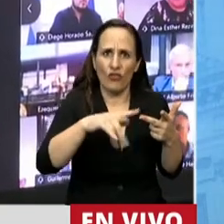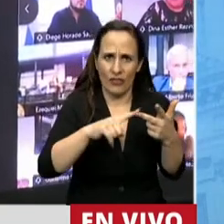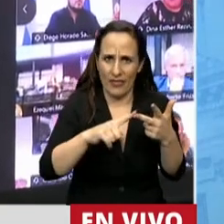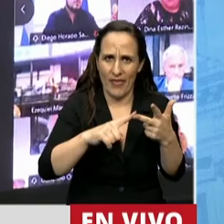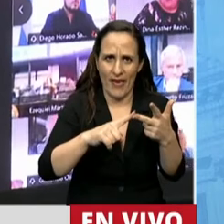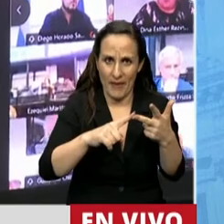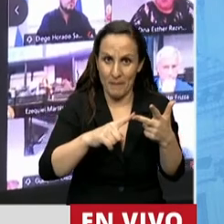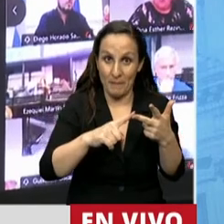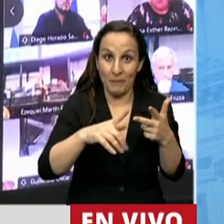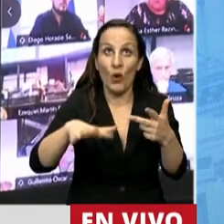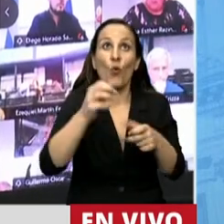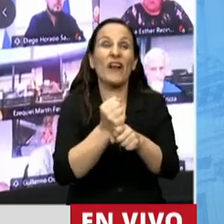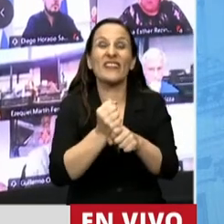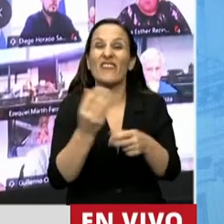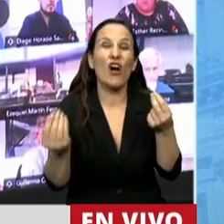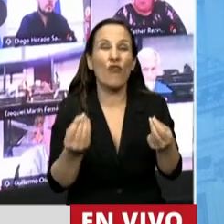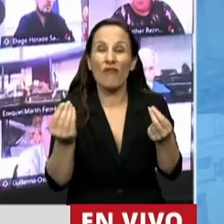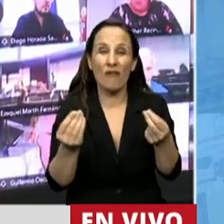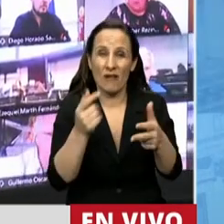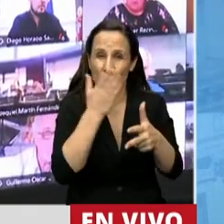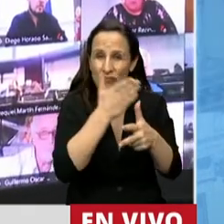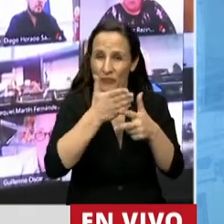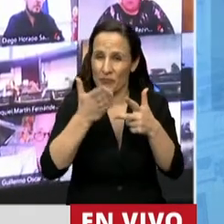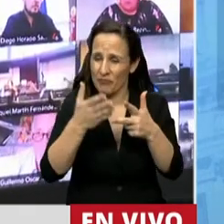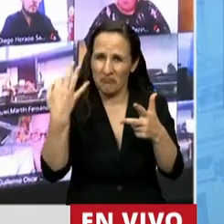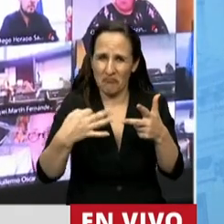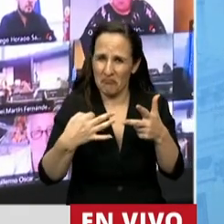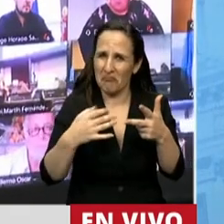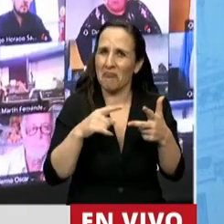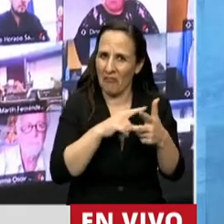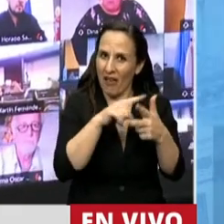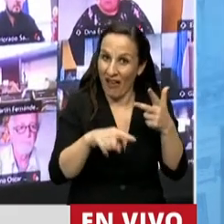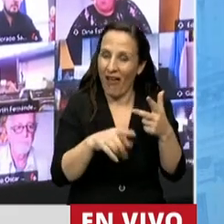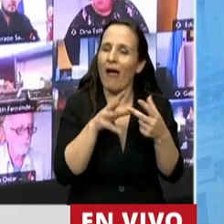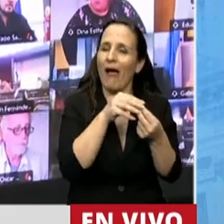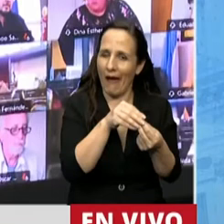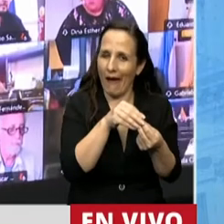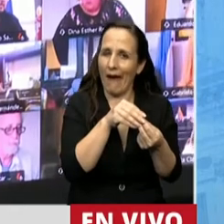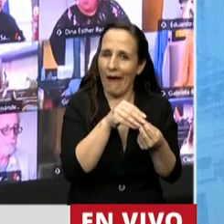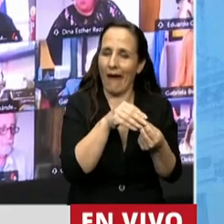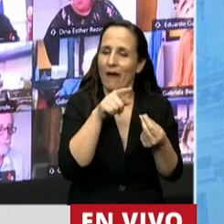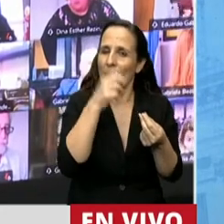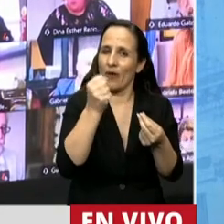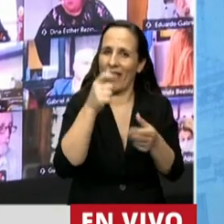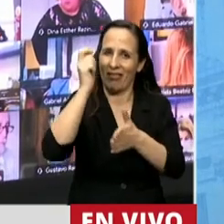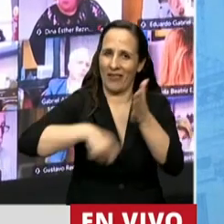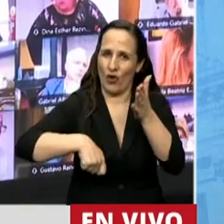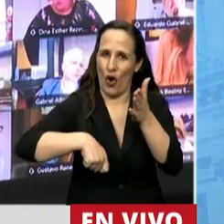qué se entiende por lugar de trabajo en un sentido absolutamente amplio, que da las características específicas de este complejo.